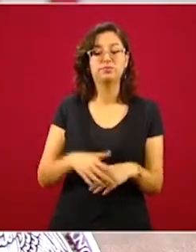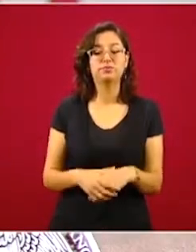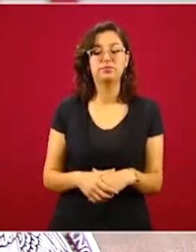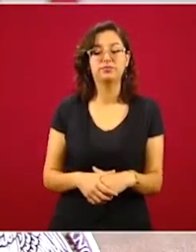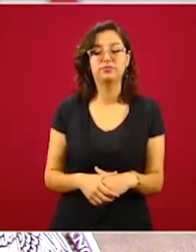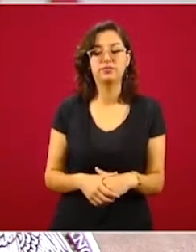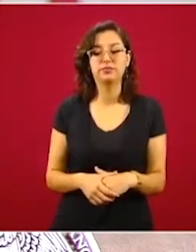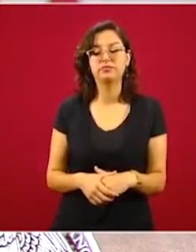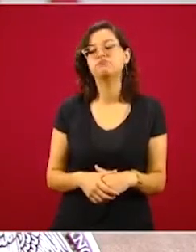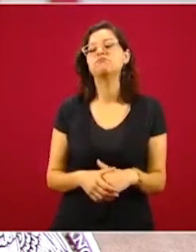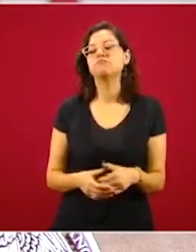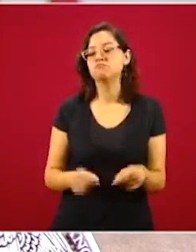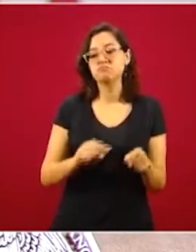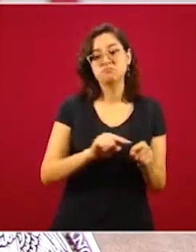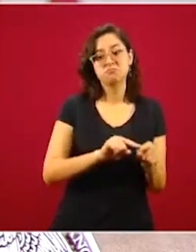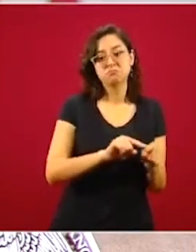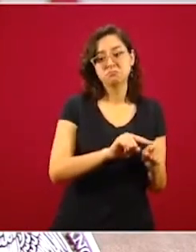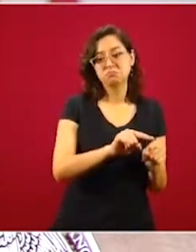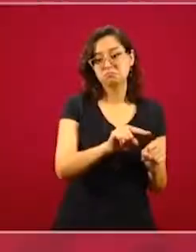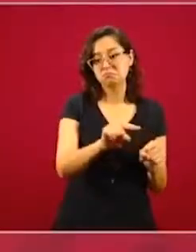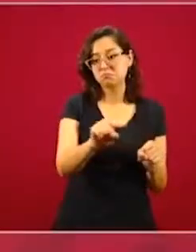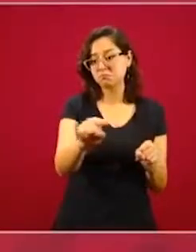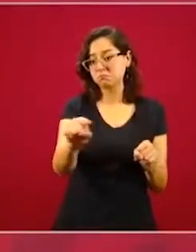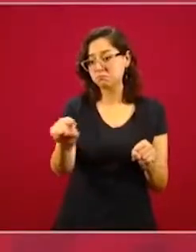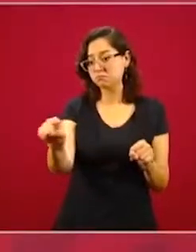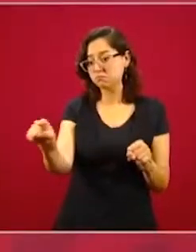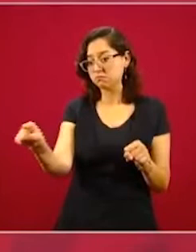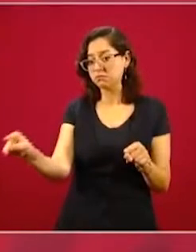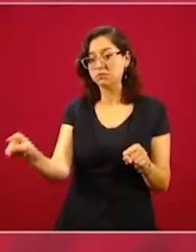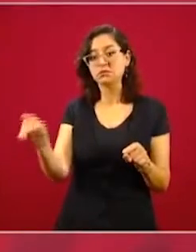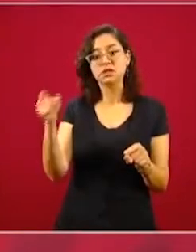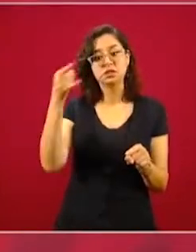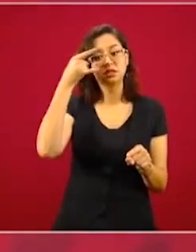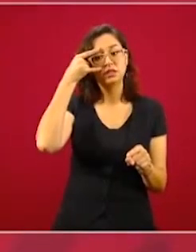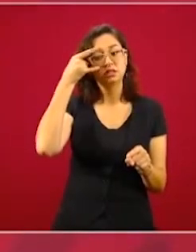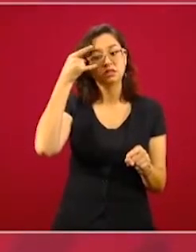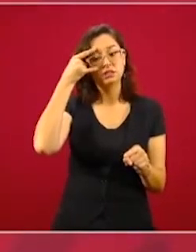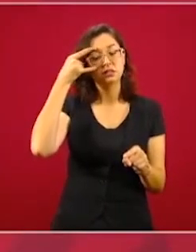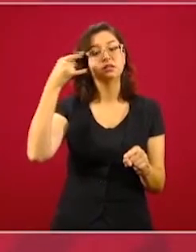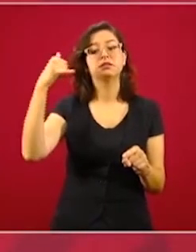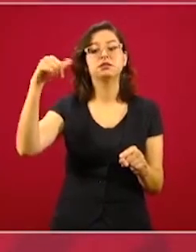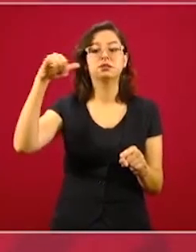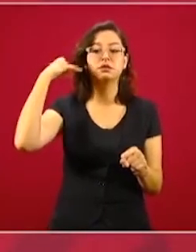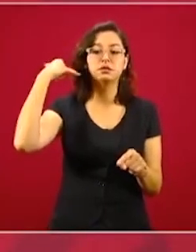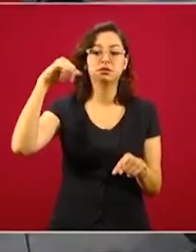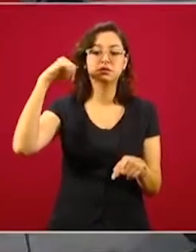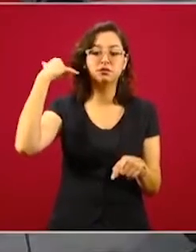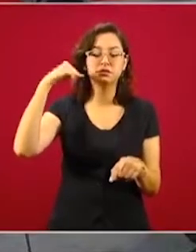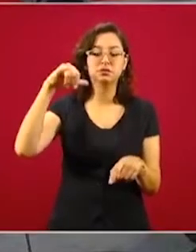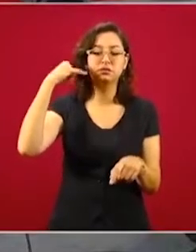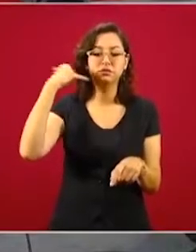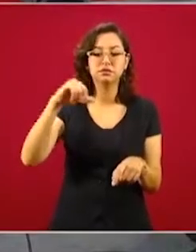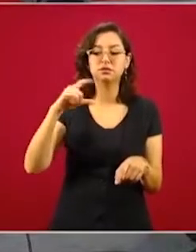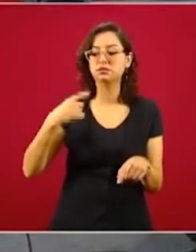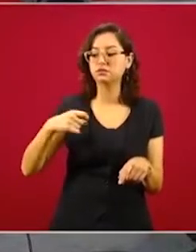por Campeche, por Yucatán y Quintana Roo.